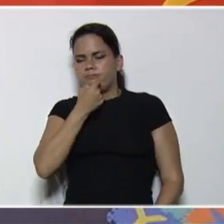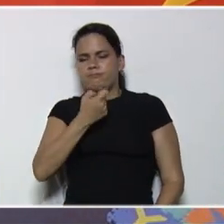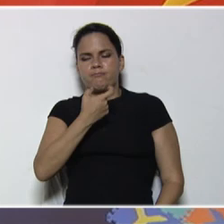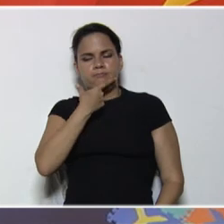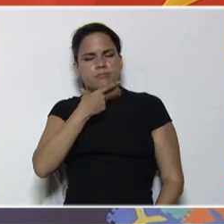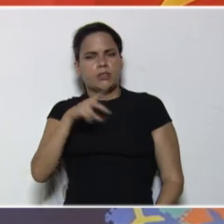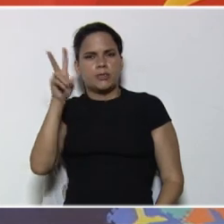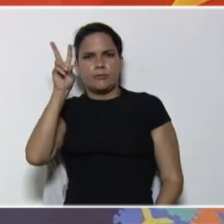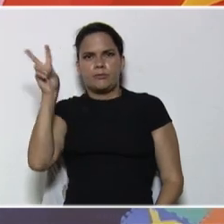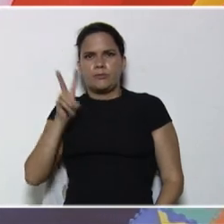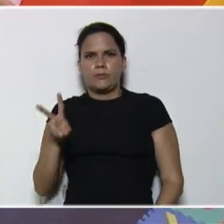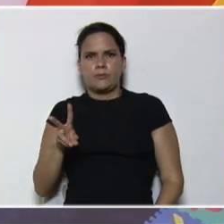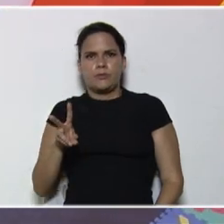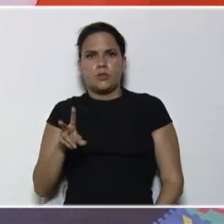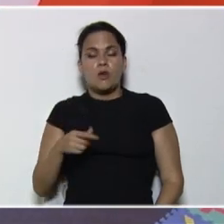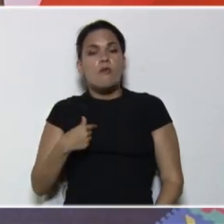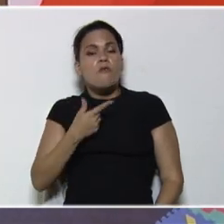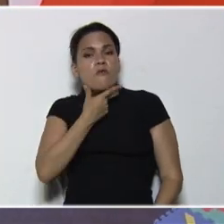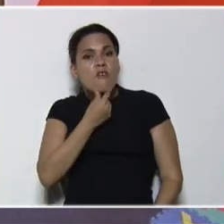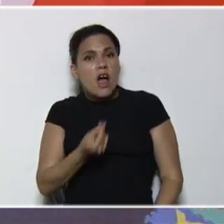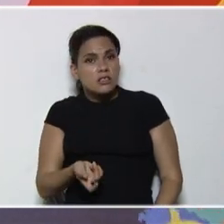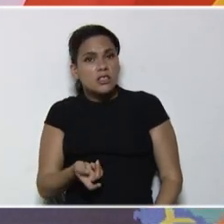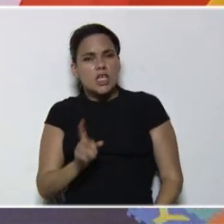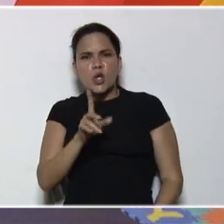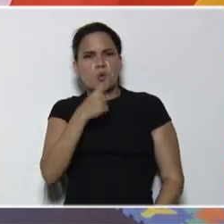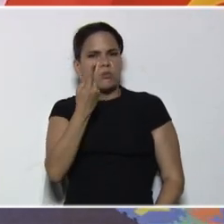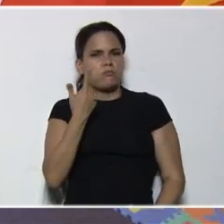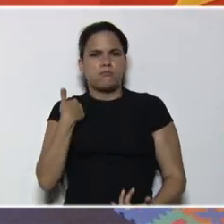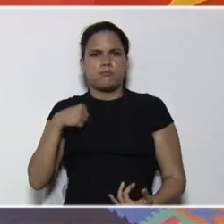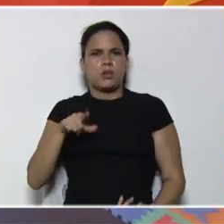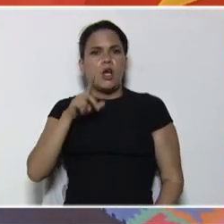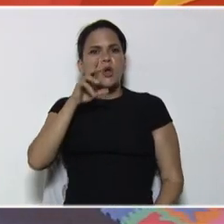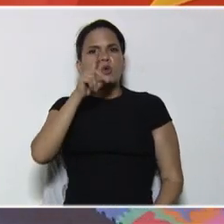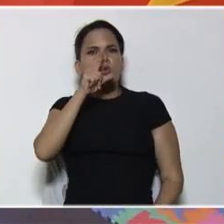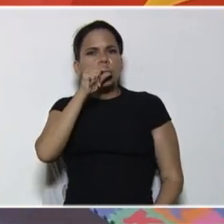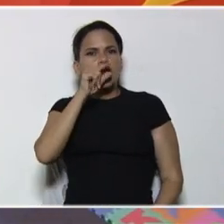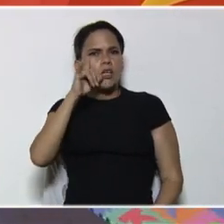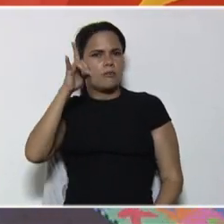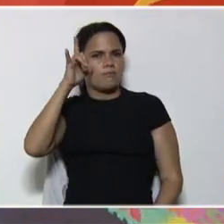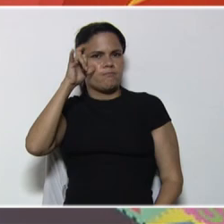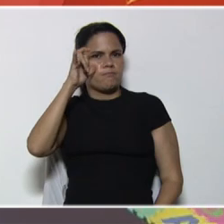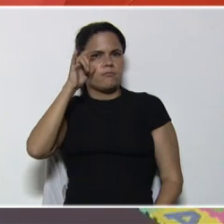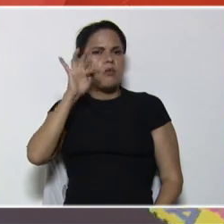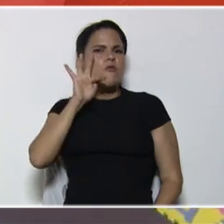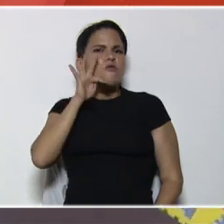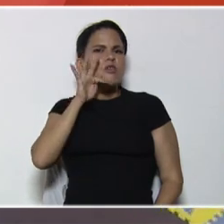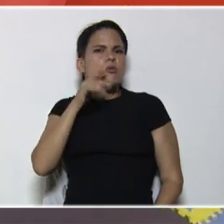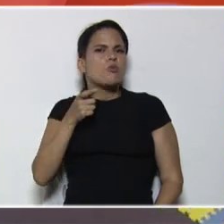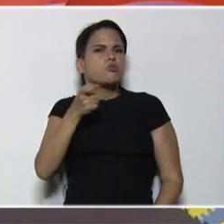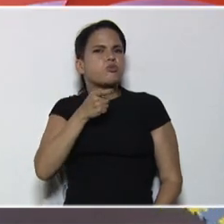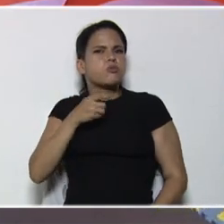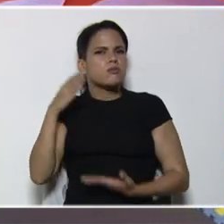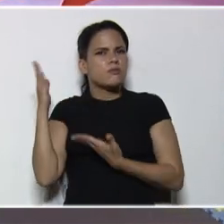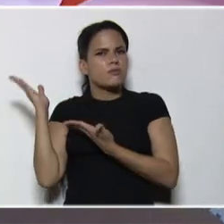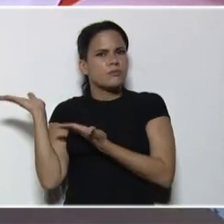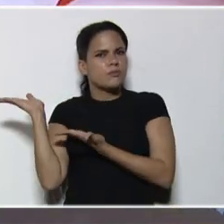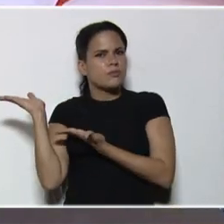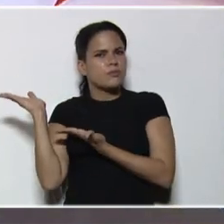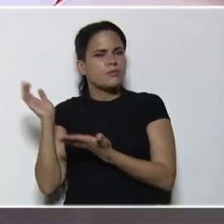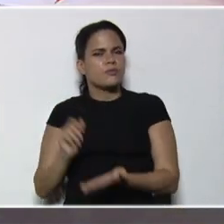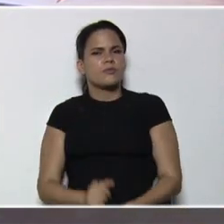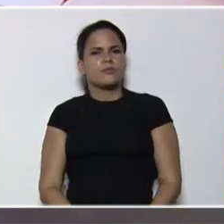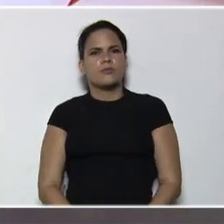Venezuela, y para eso es muy sencillo. Solamente debes ingresar a Twitter, Instagram y Facebook buscando arroba